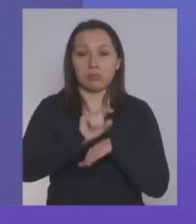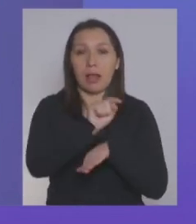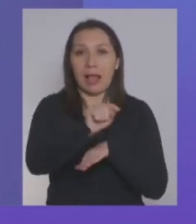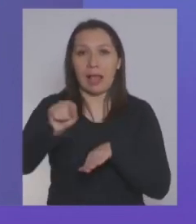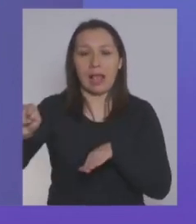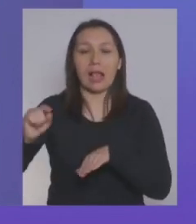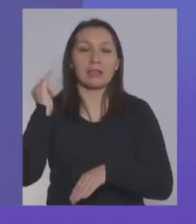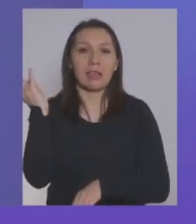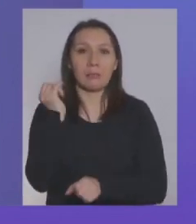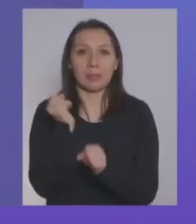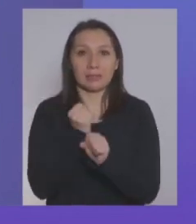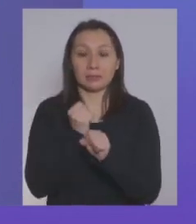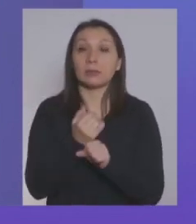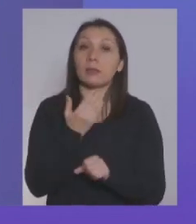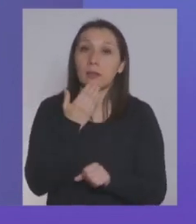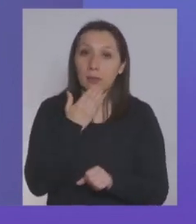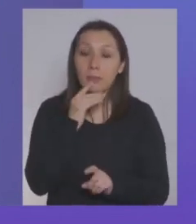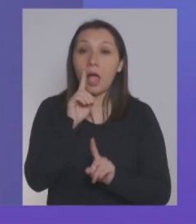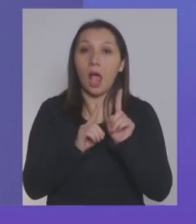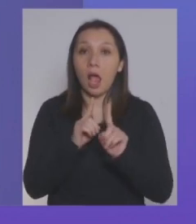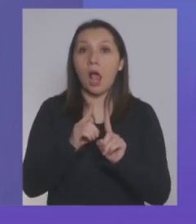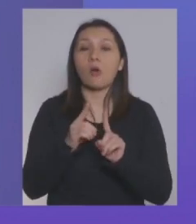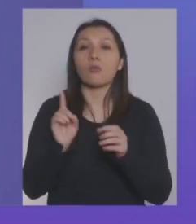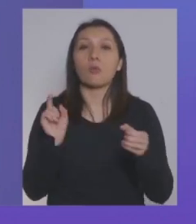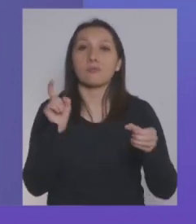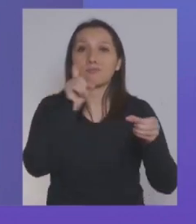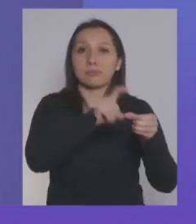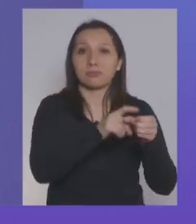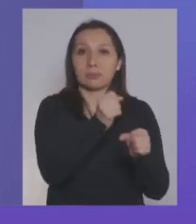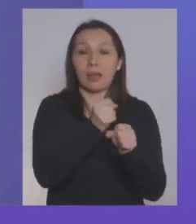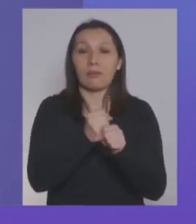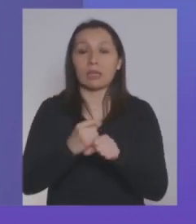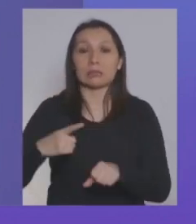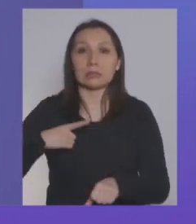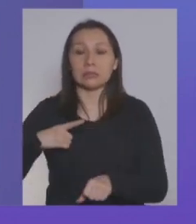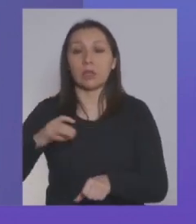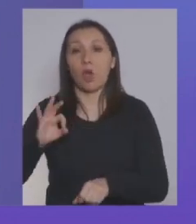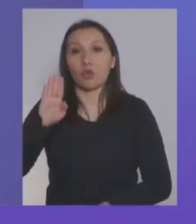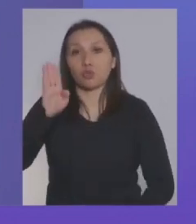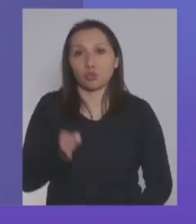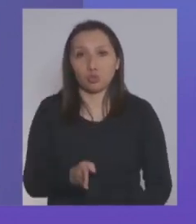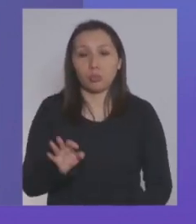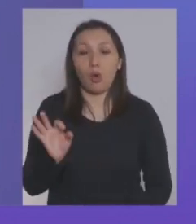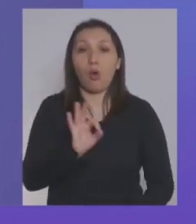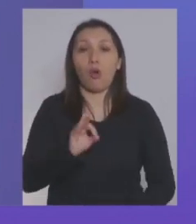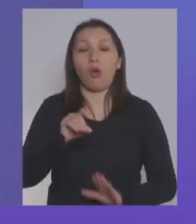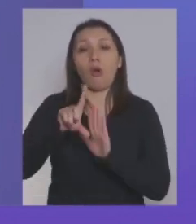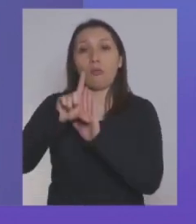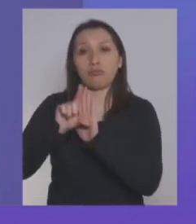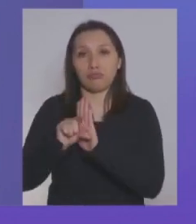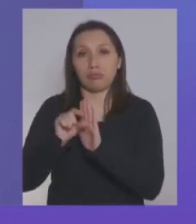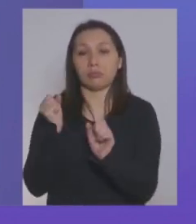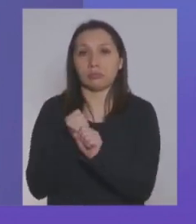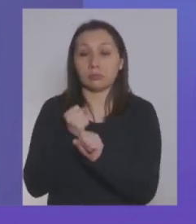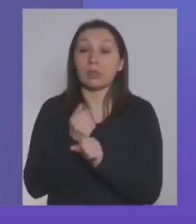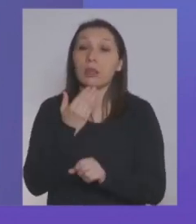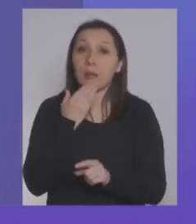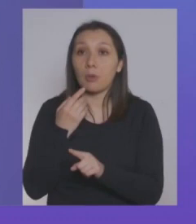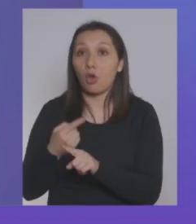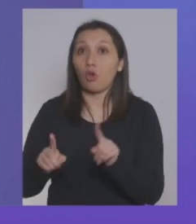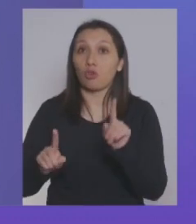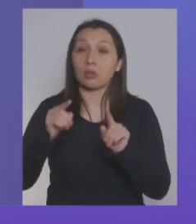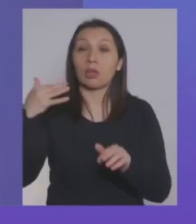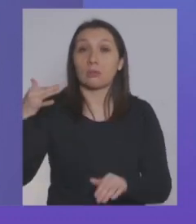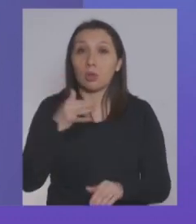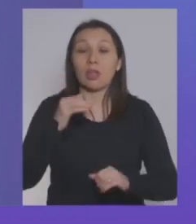segmento. Por supuesto también hay trabajadores dependientes, que ya estén cesantes, estén suspendidos o han tenido baja en su renta. Y también hay un número